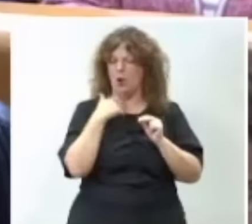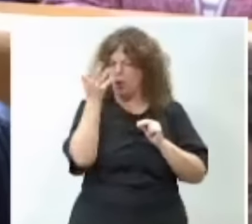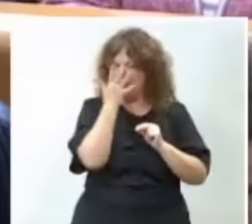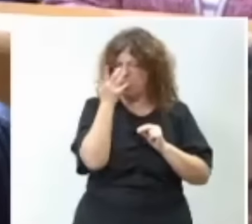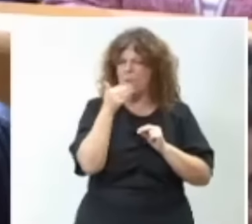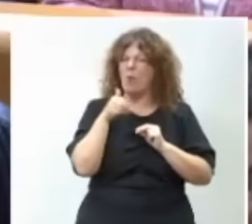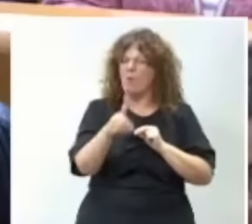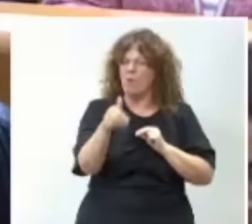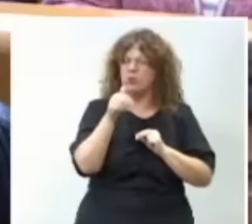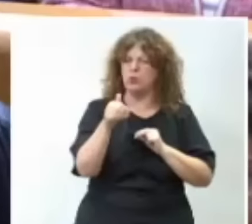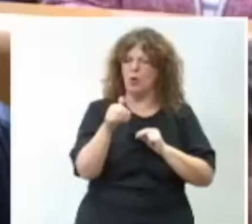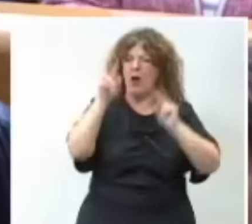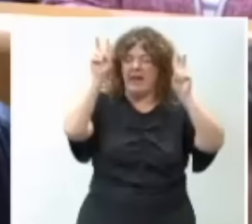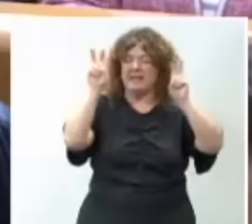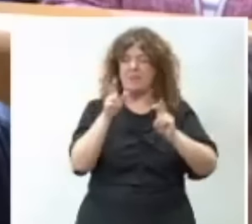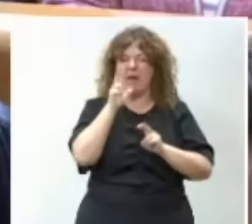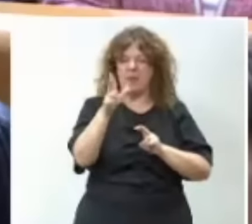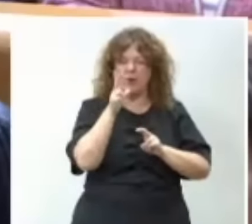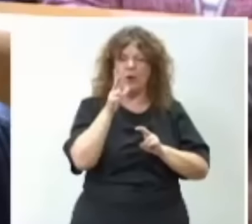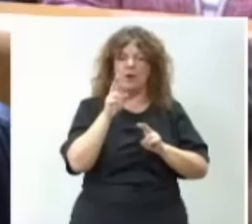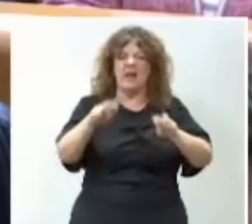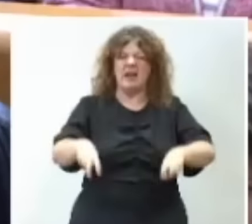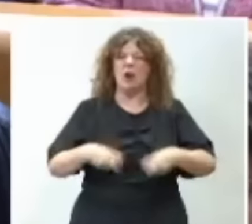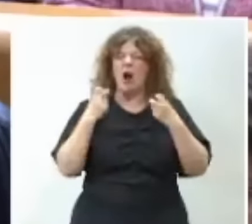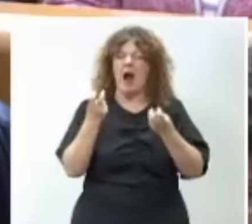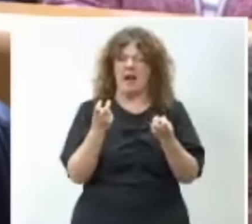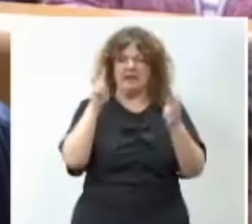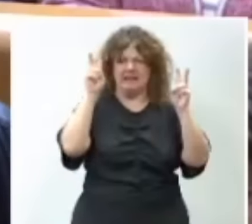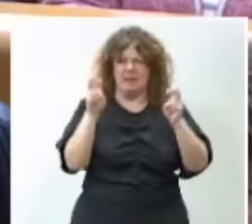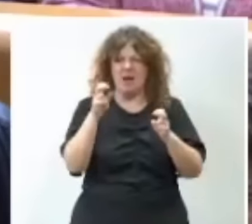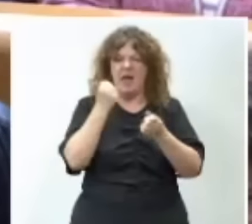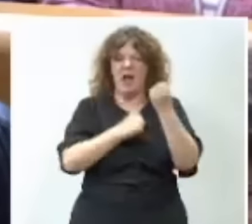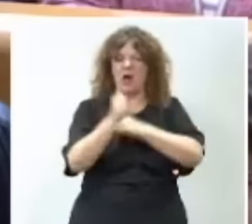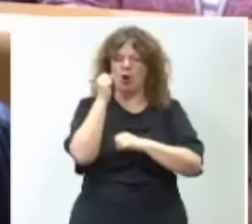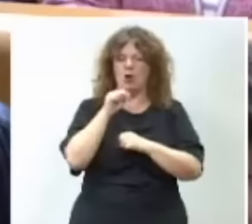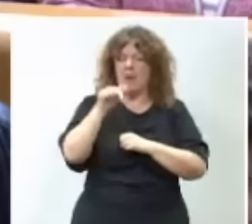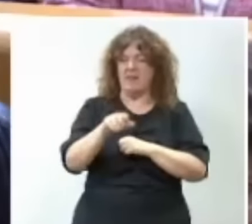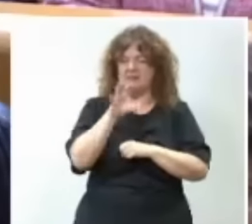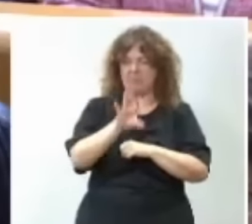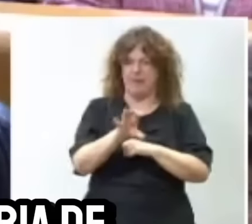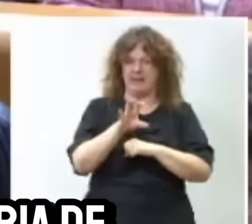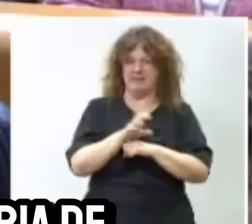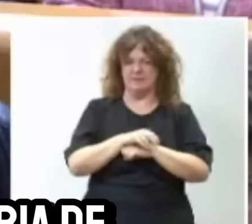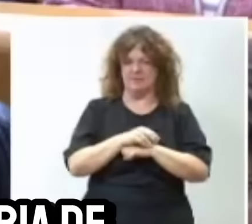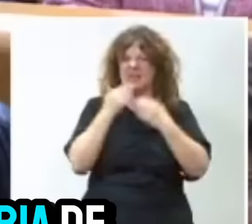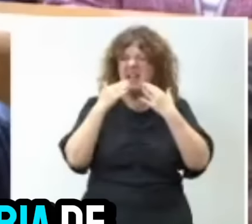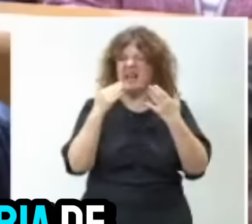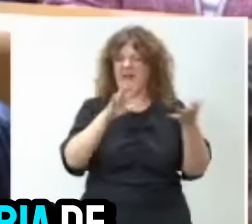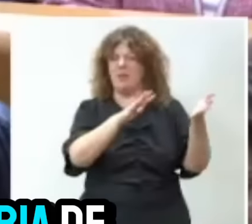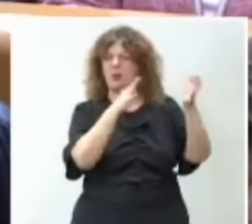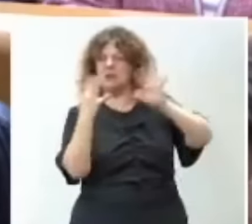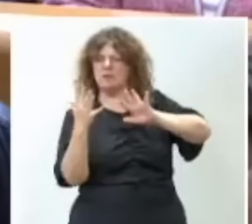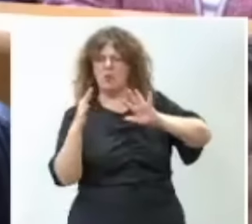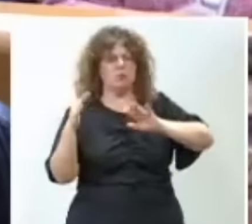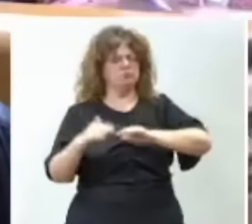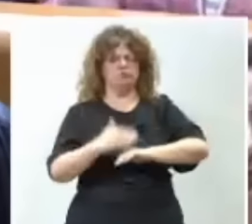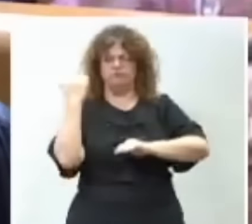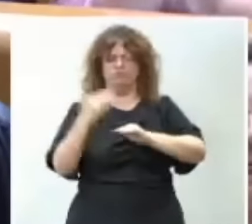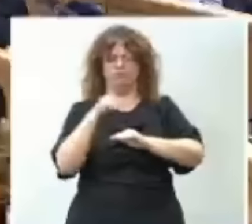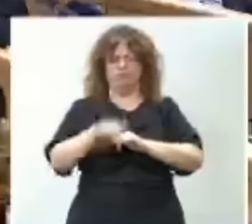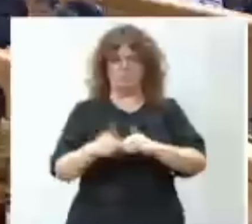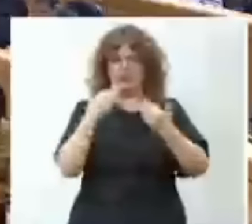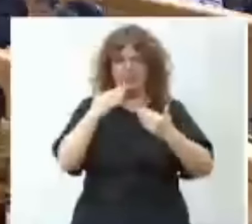que hay mucho futuro en torno al hidrógeno, en torno a las renovables y en torno a la economía de este país, gracias a esta transformación revolucionaria de la energía.